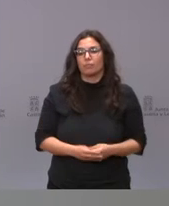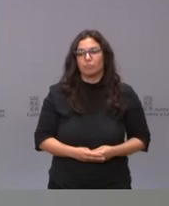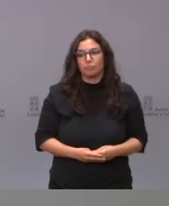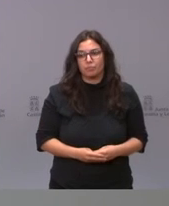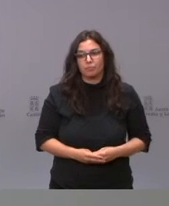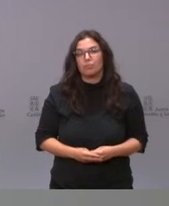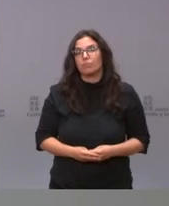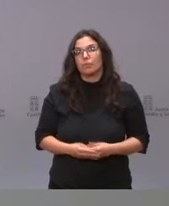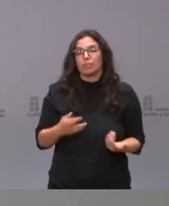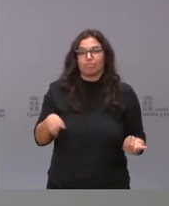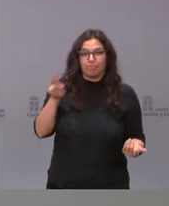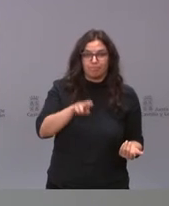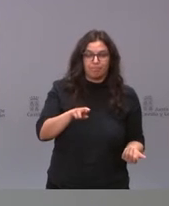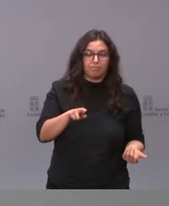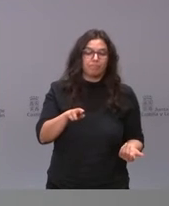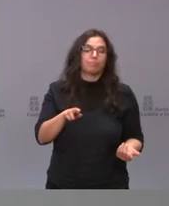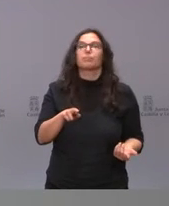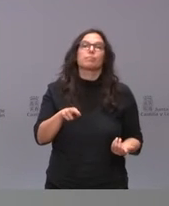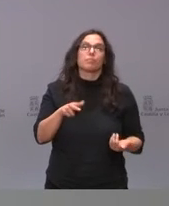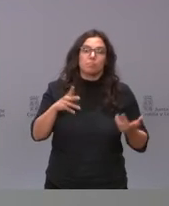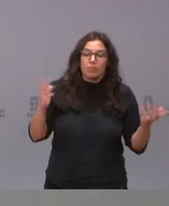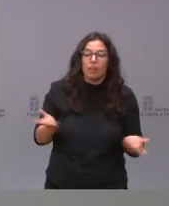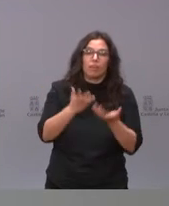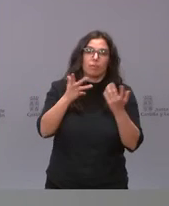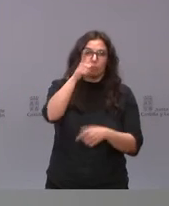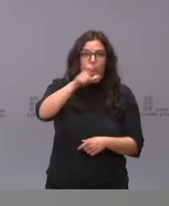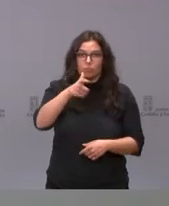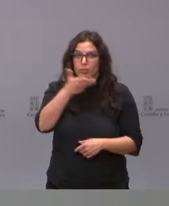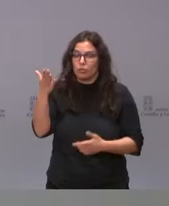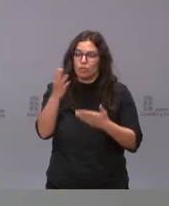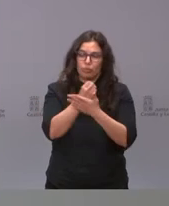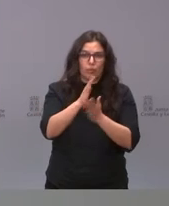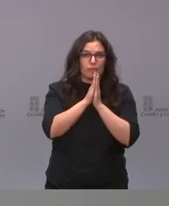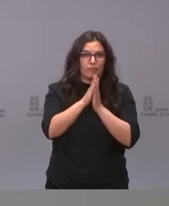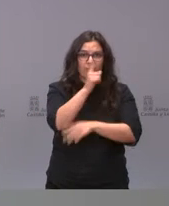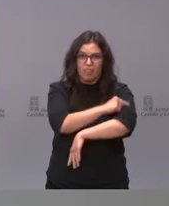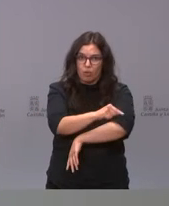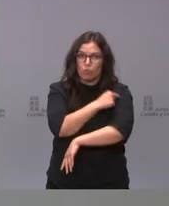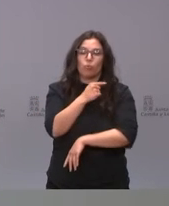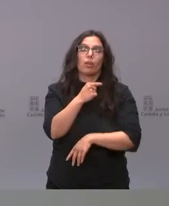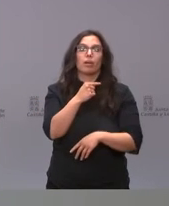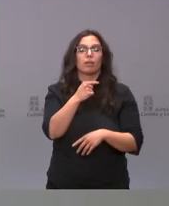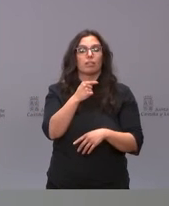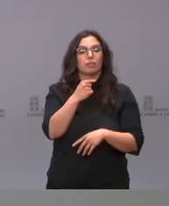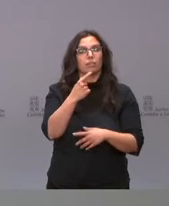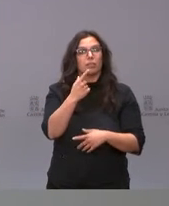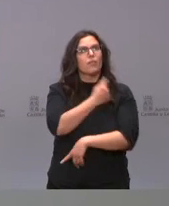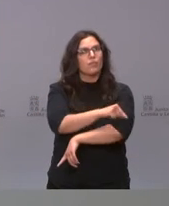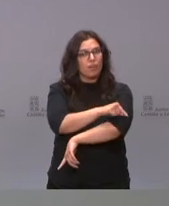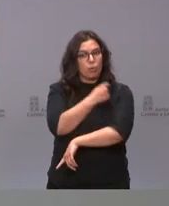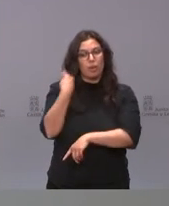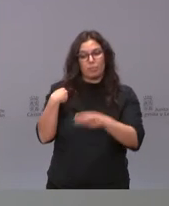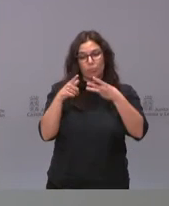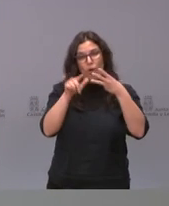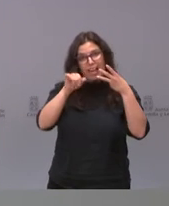volver a decir que animamos a todos los ciudadanos a vacunarse que se está retomando la vacuna con